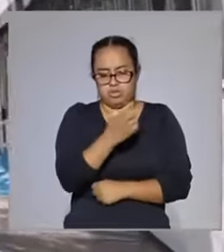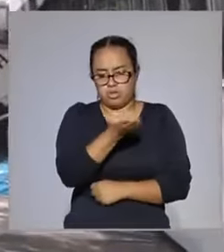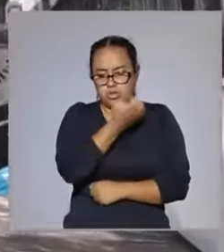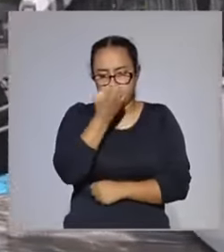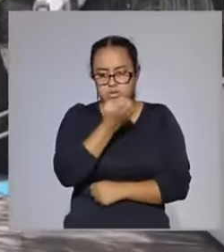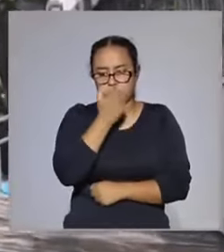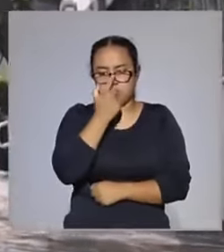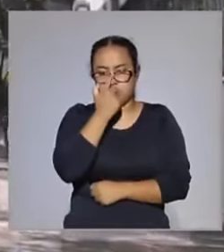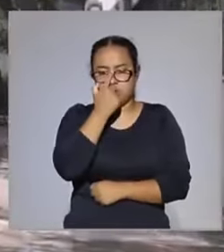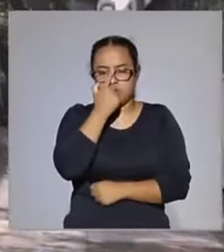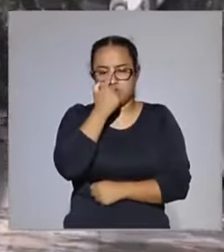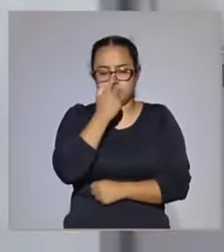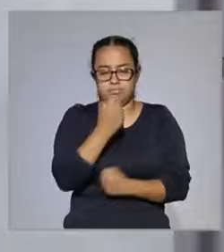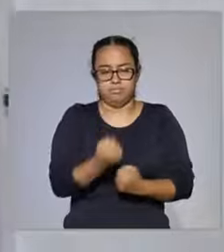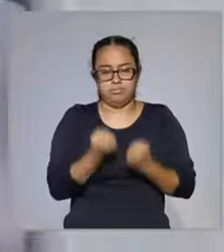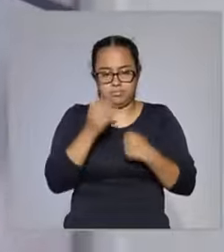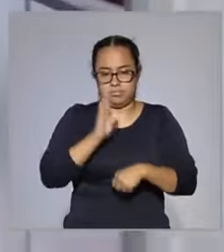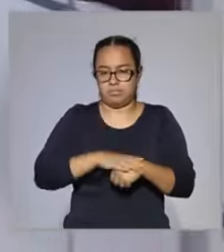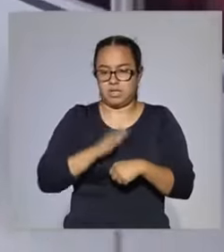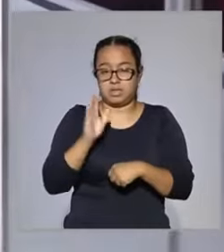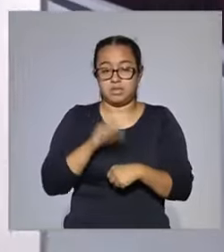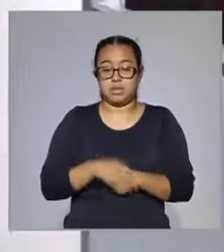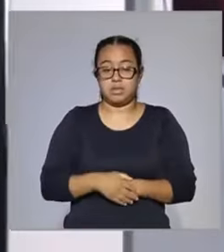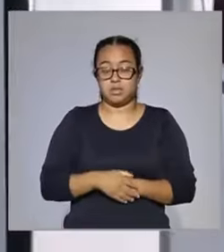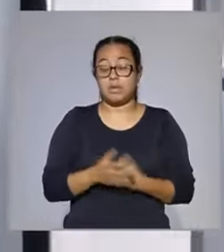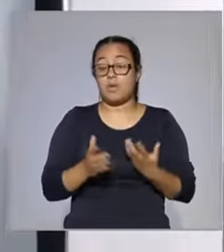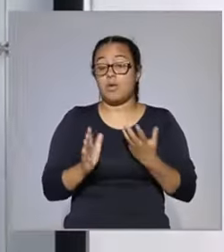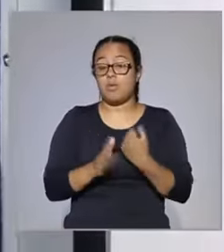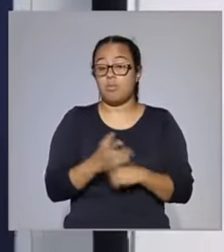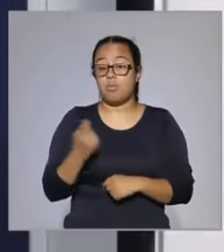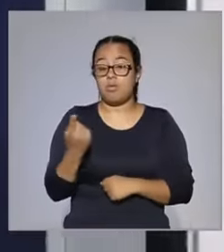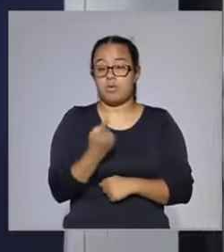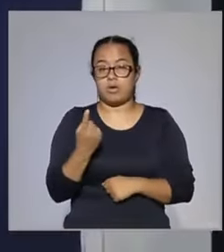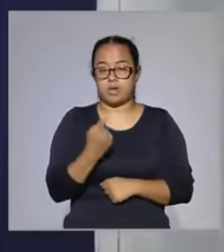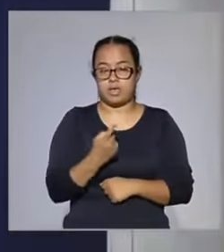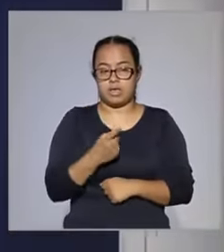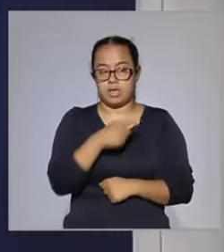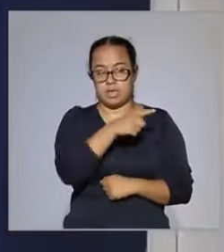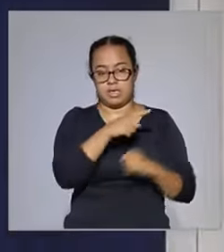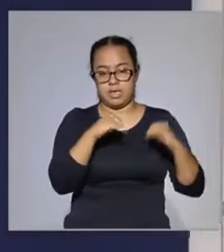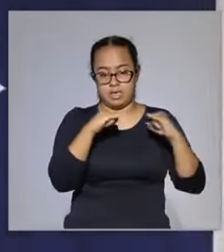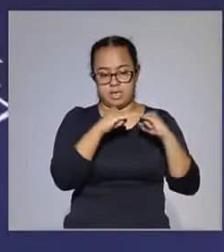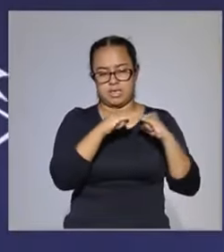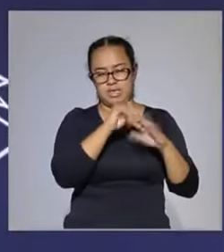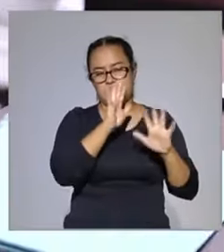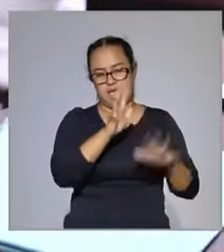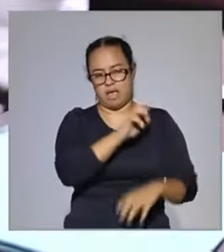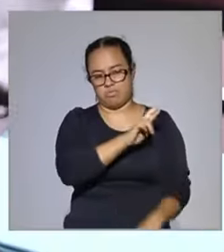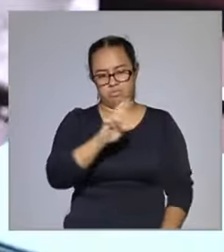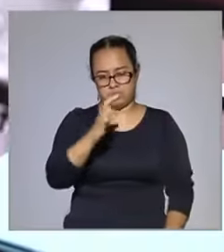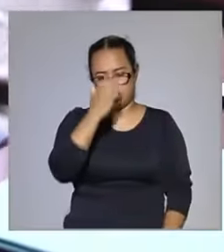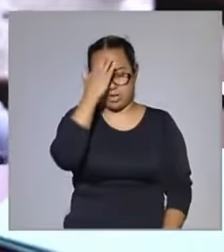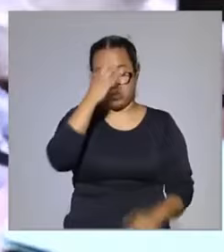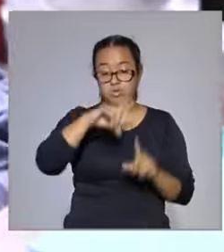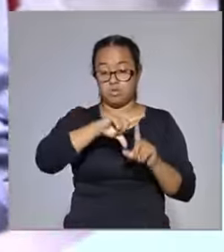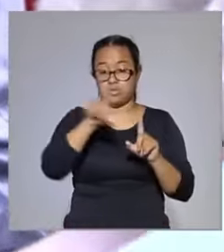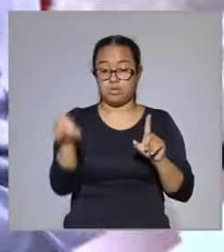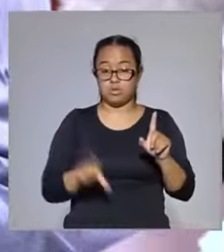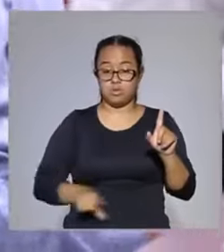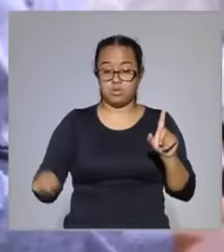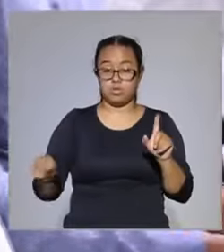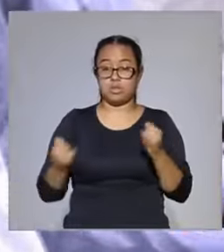tremenda, dado que el instituto es conocido a nivel nacional